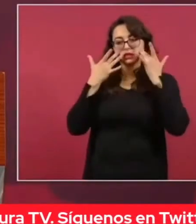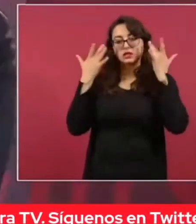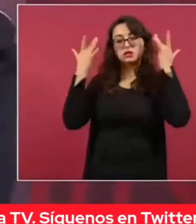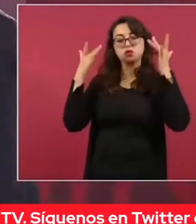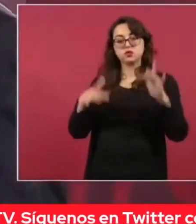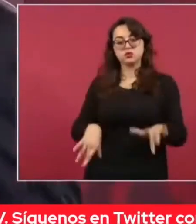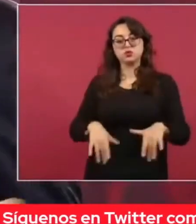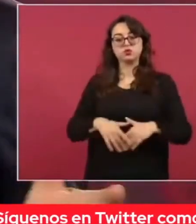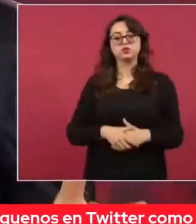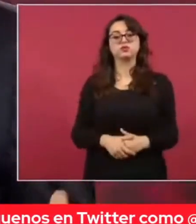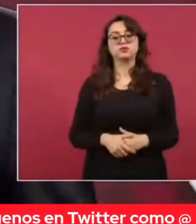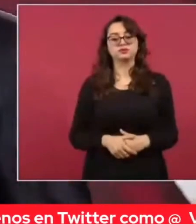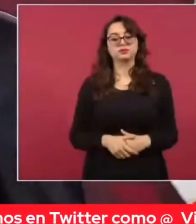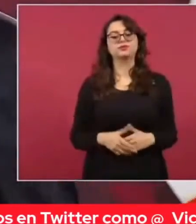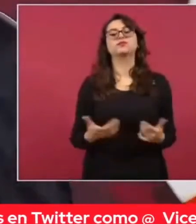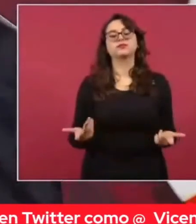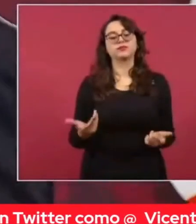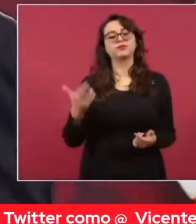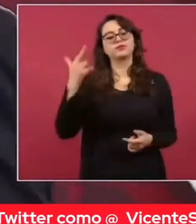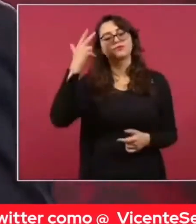Porfirio a verlo, compadre.